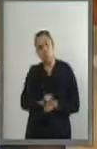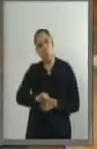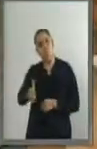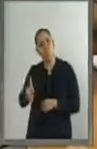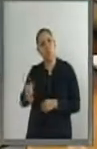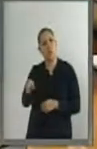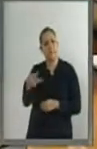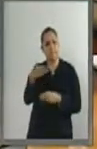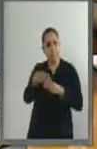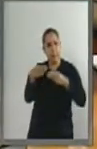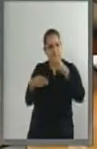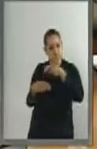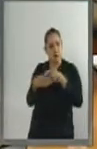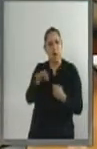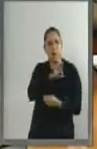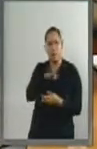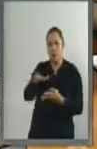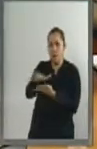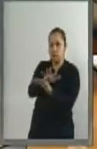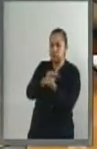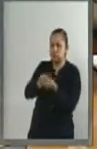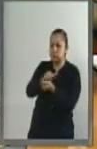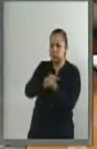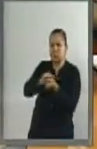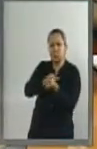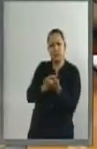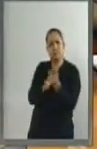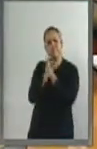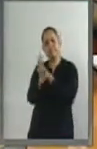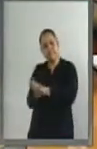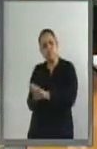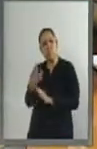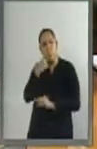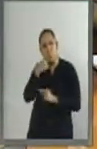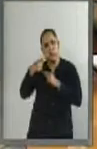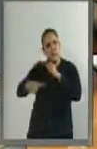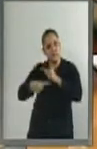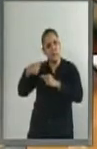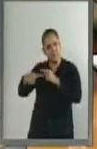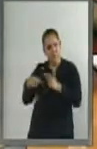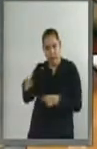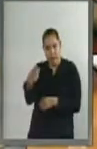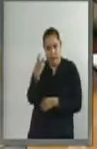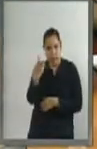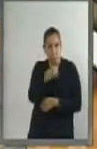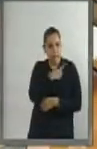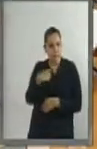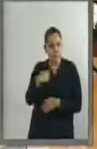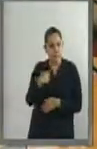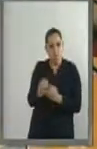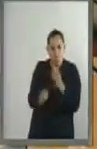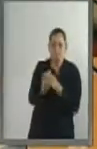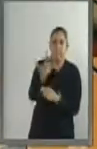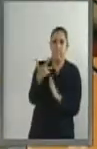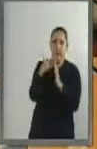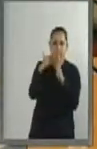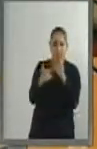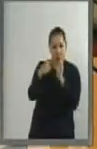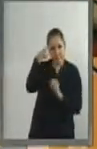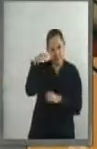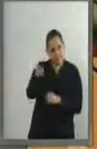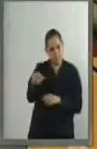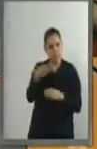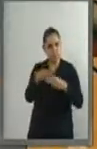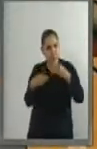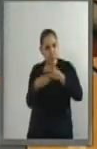y todo esto se ajuste a una nueva reglamentación de este tipo de materiales. Es